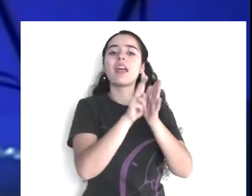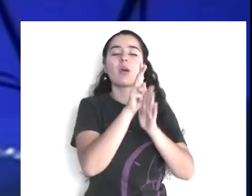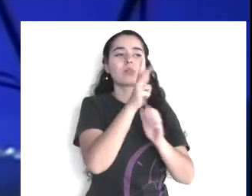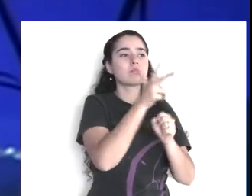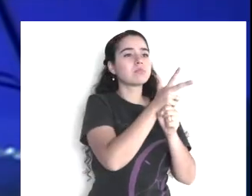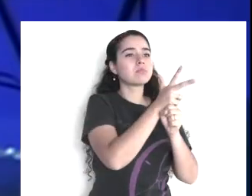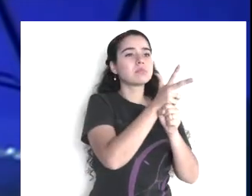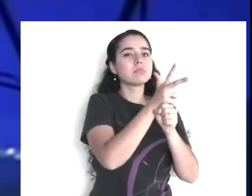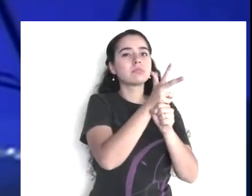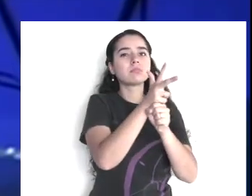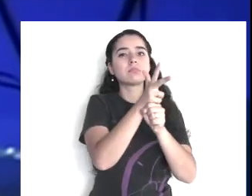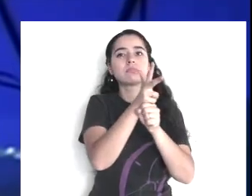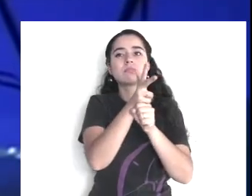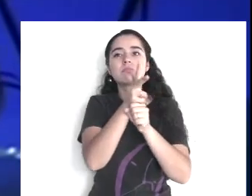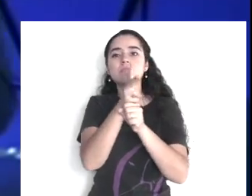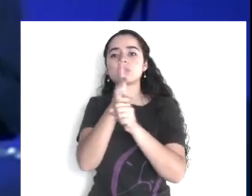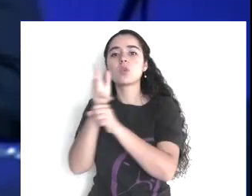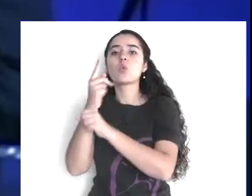entonces,